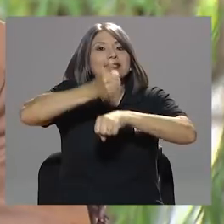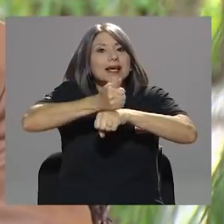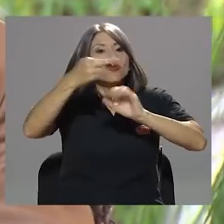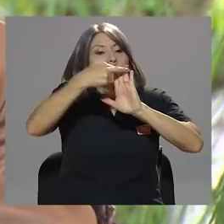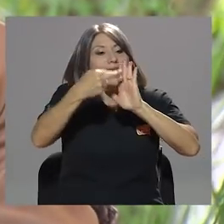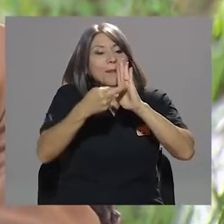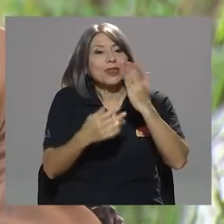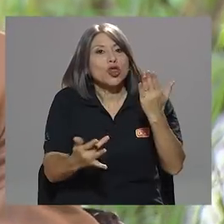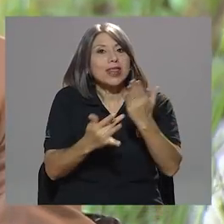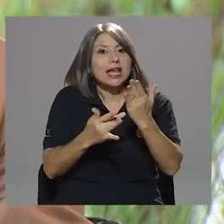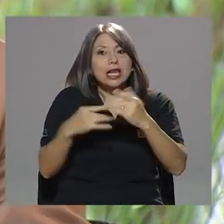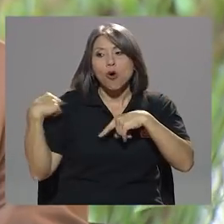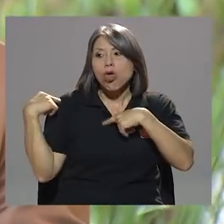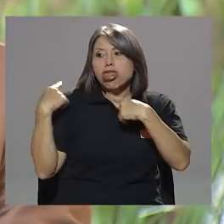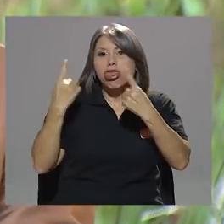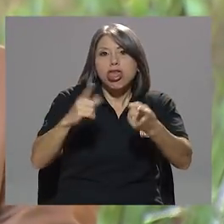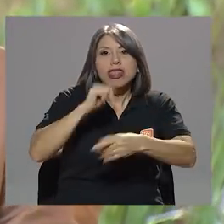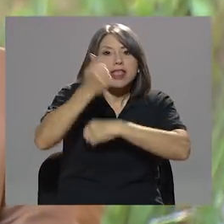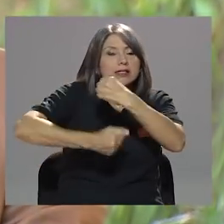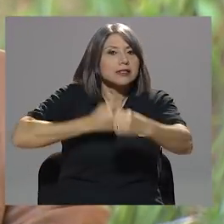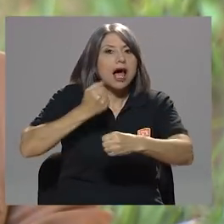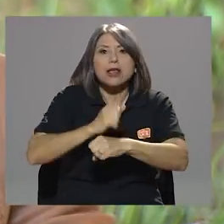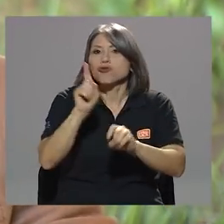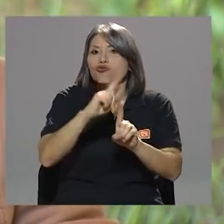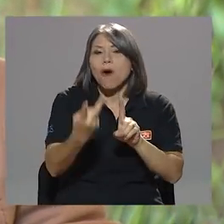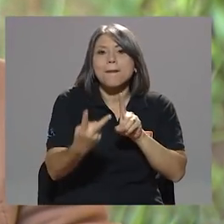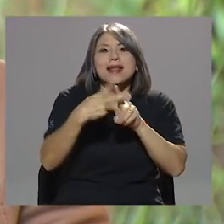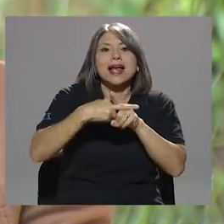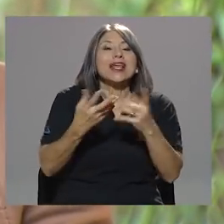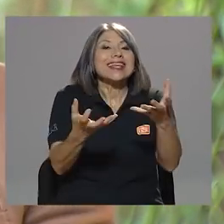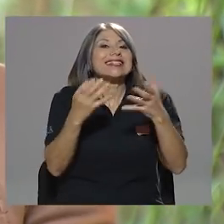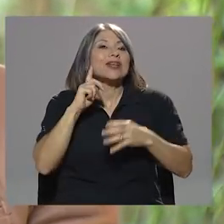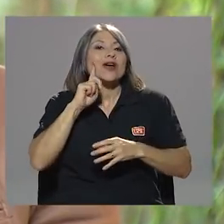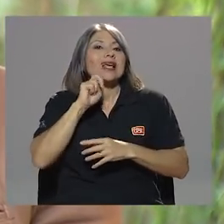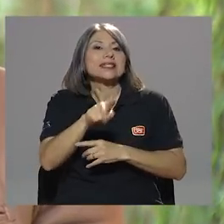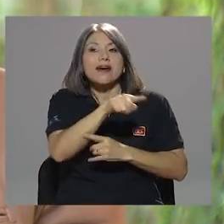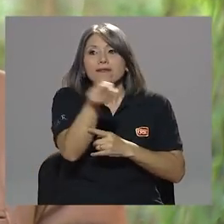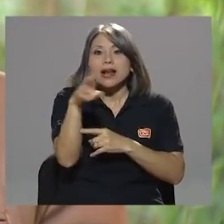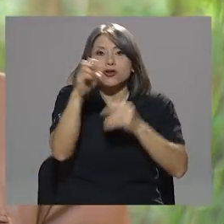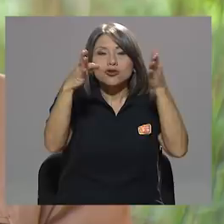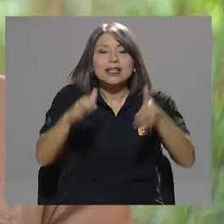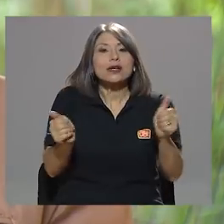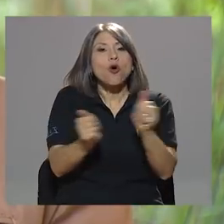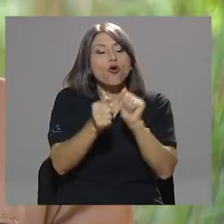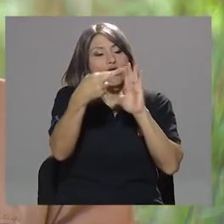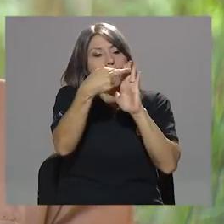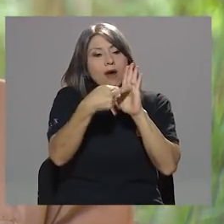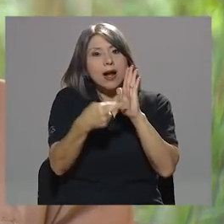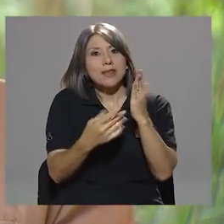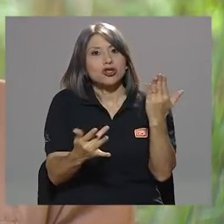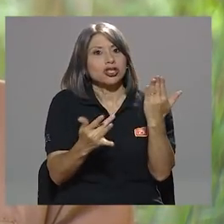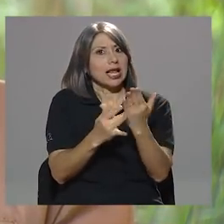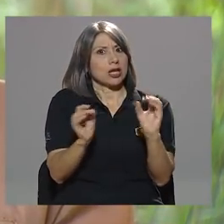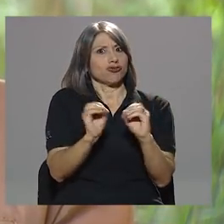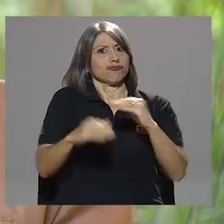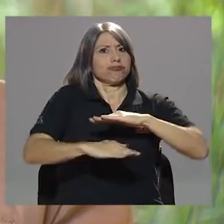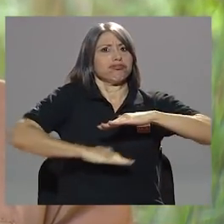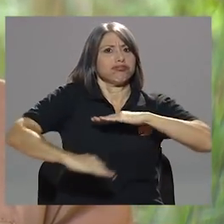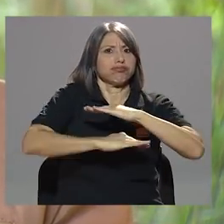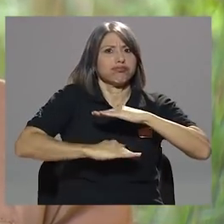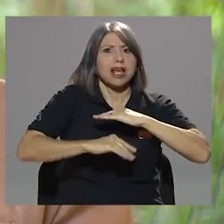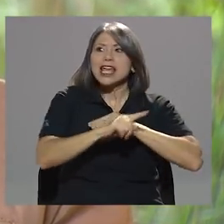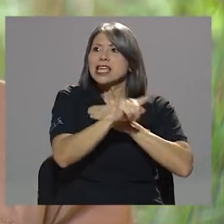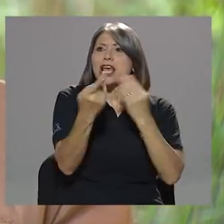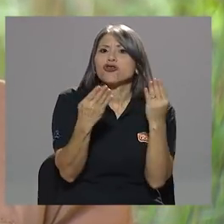y quisieron, repito, estafar a los costarricenses con reglamentos técnicos que no tenían sustento y cerraron el